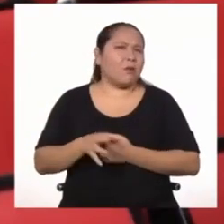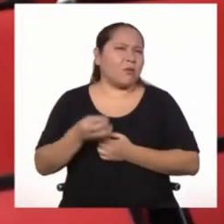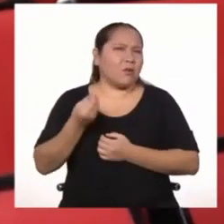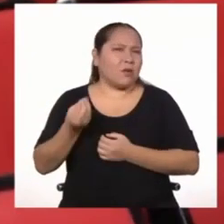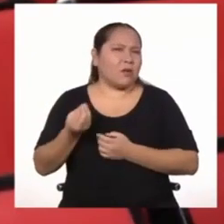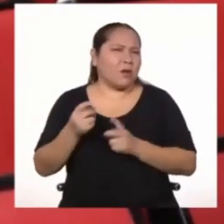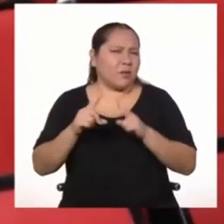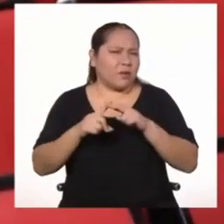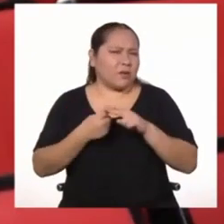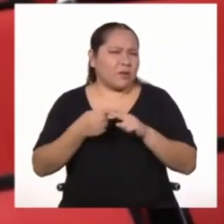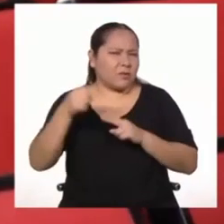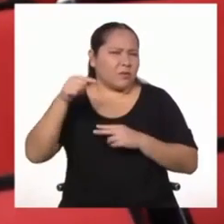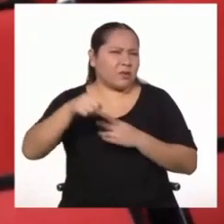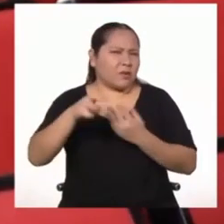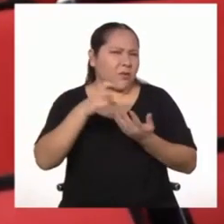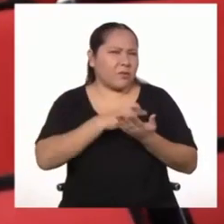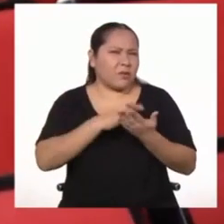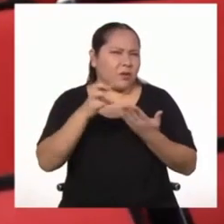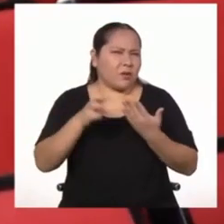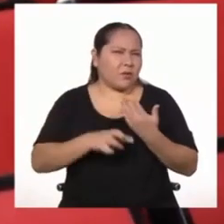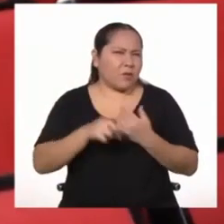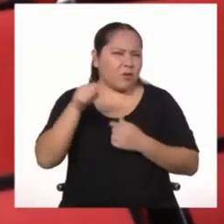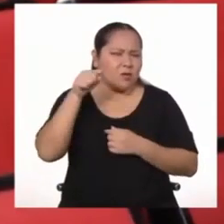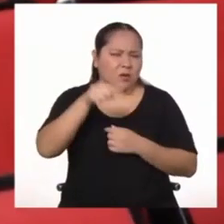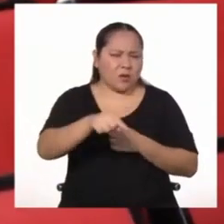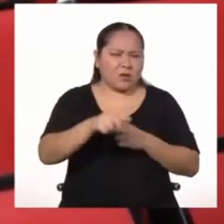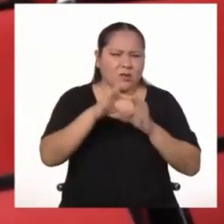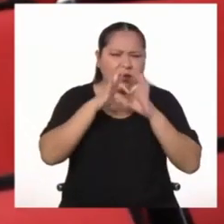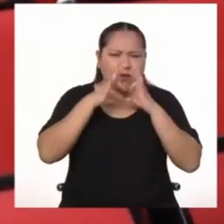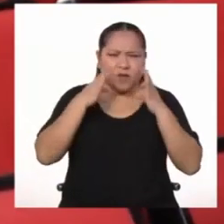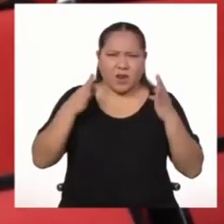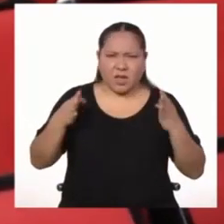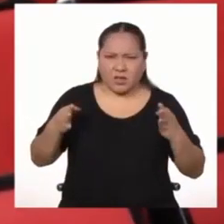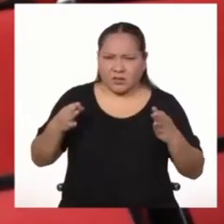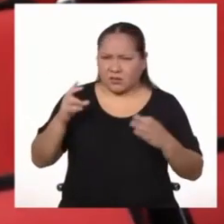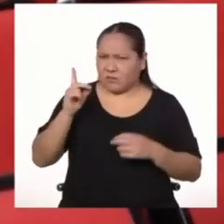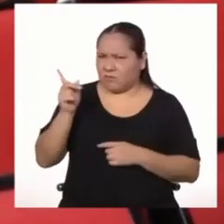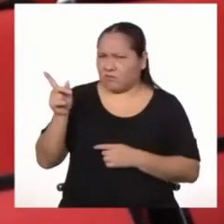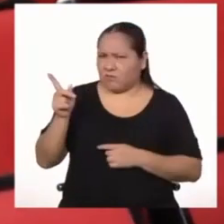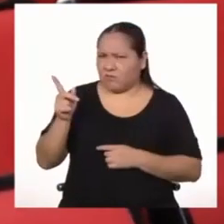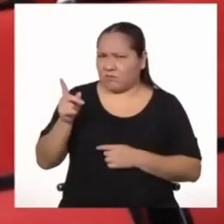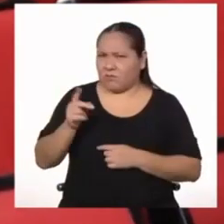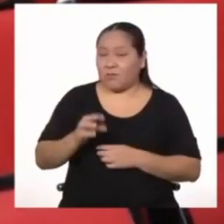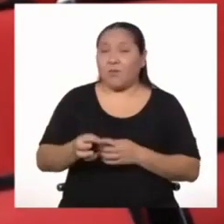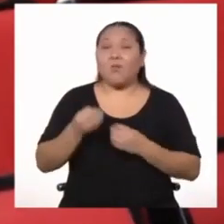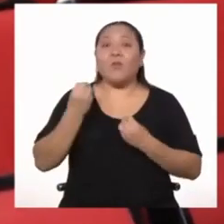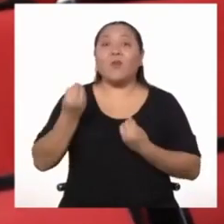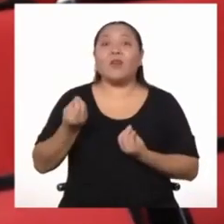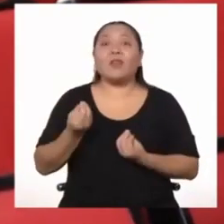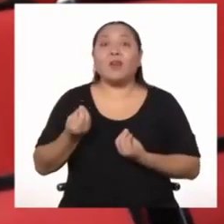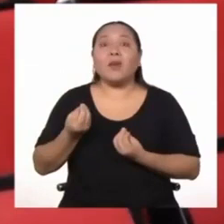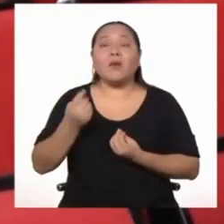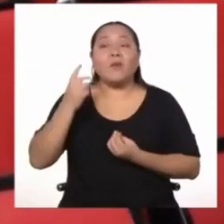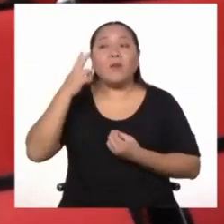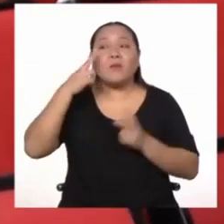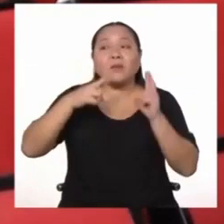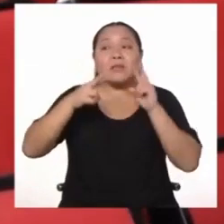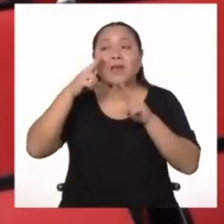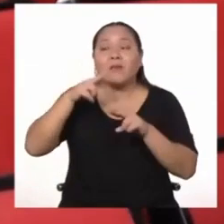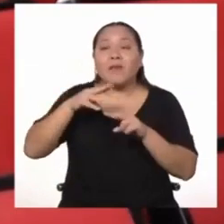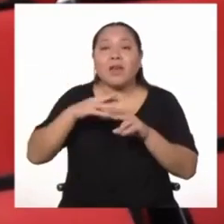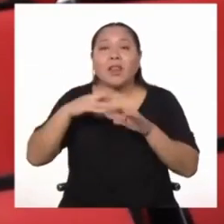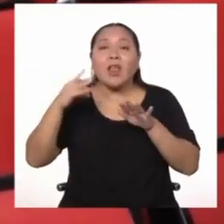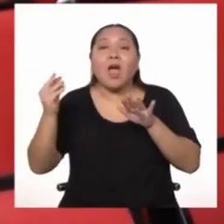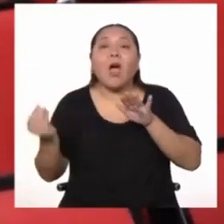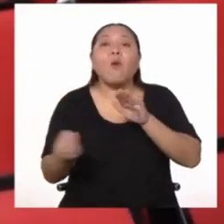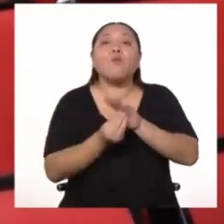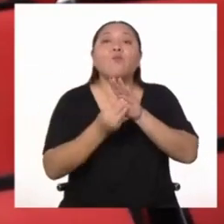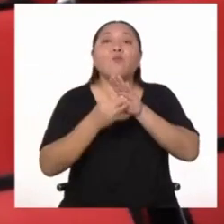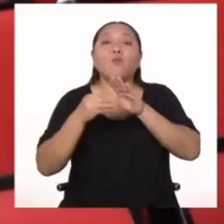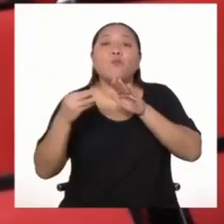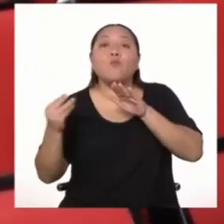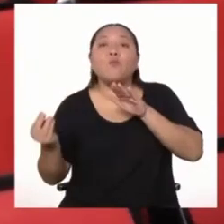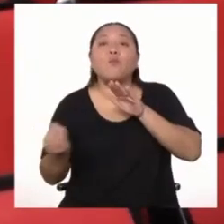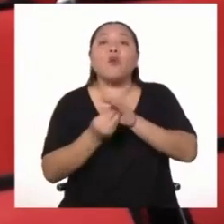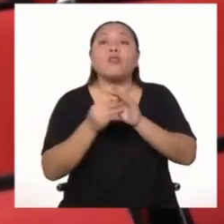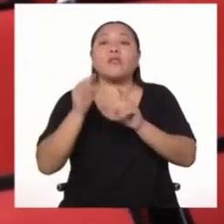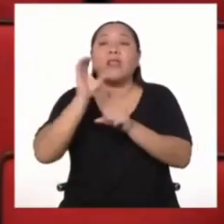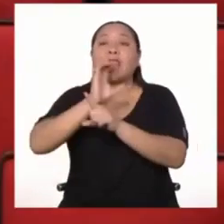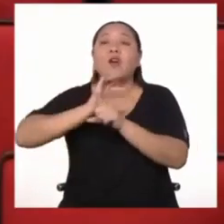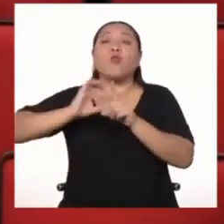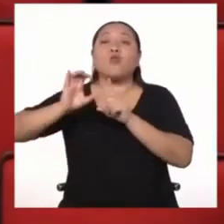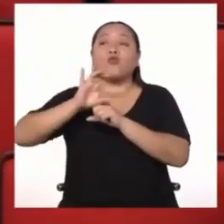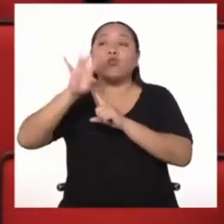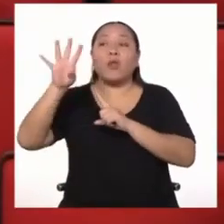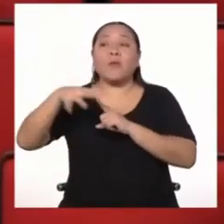este programa con esta cita? Porque hoy vamos a hablar de los aportes de la cultura británica a nuestro país.